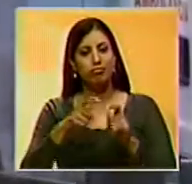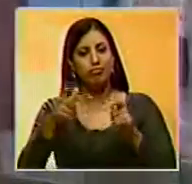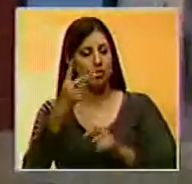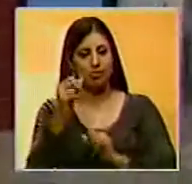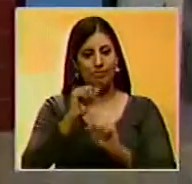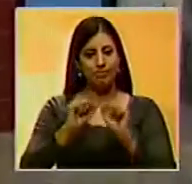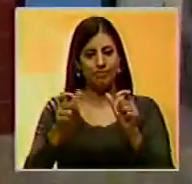entidad.